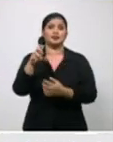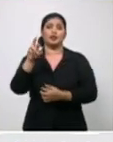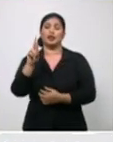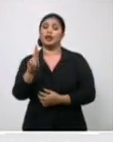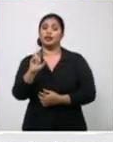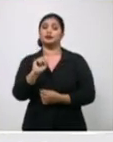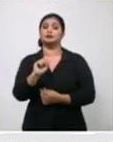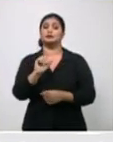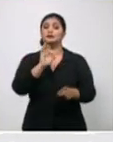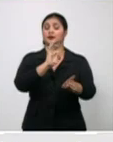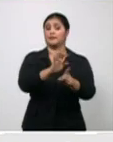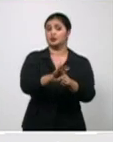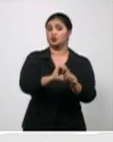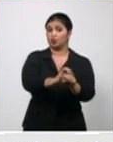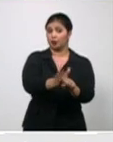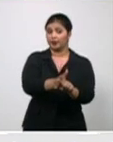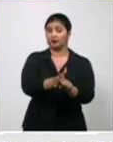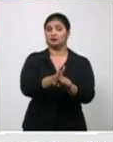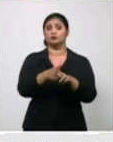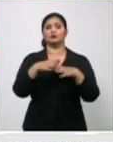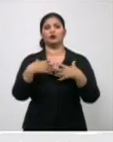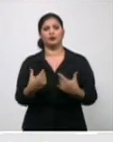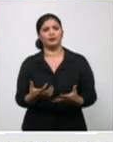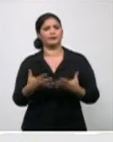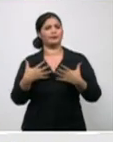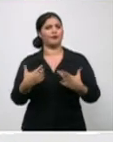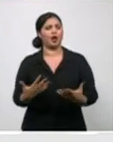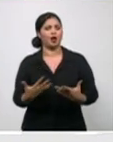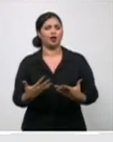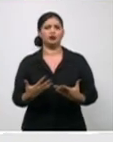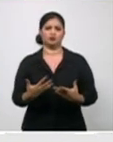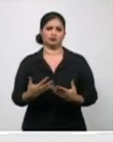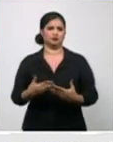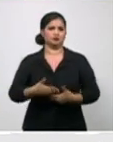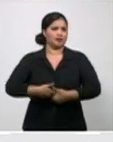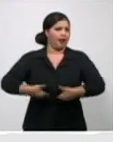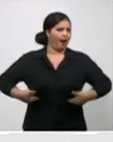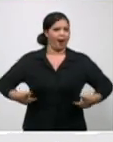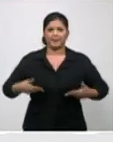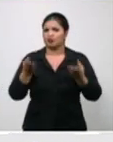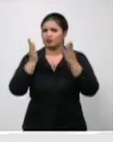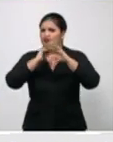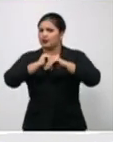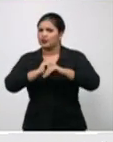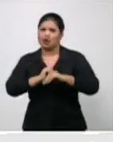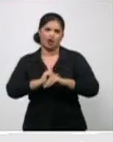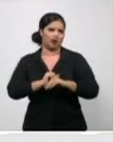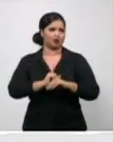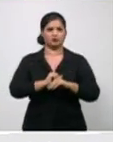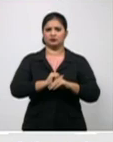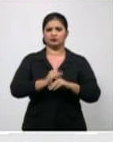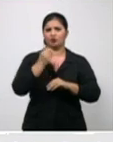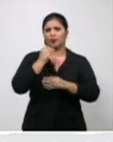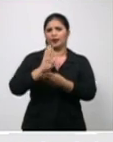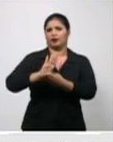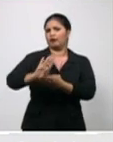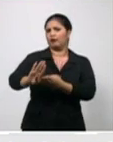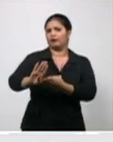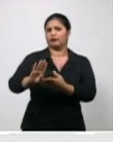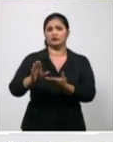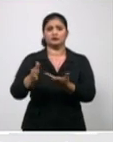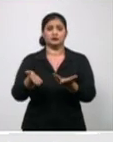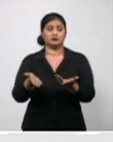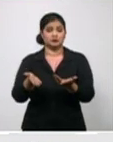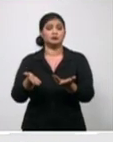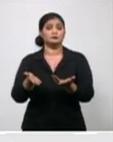una pérdida del apetito, hizo un cuadro de sudoración, palidez cutánea, falta de aire y